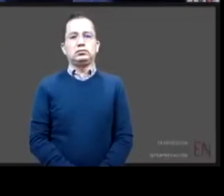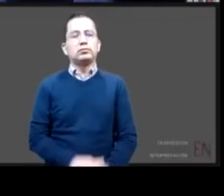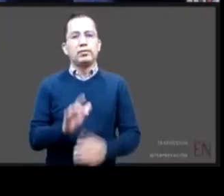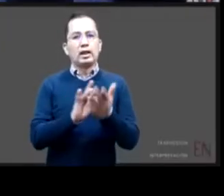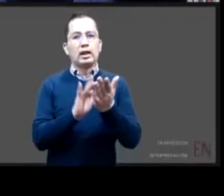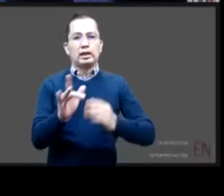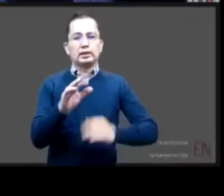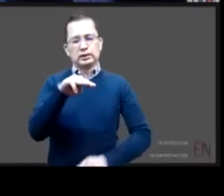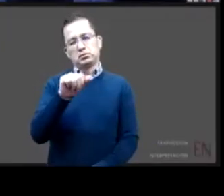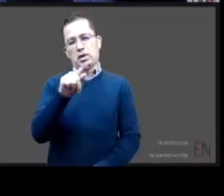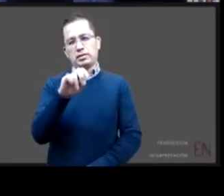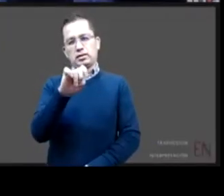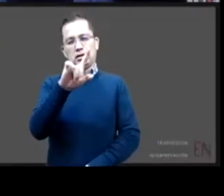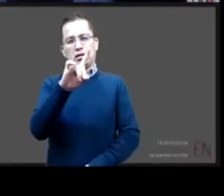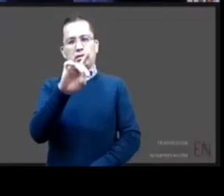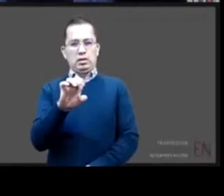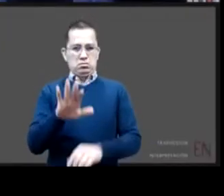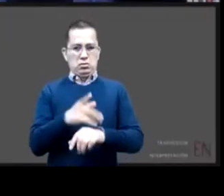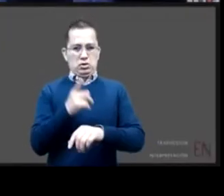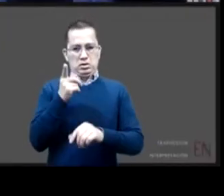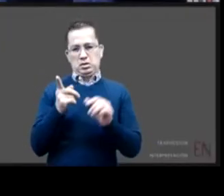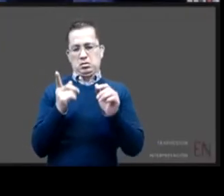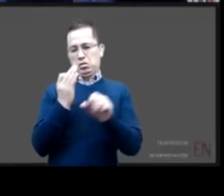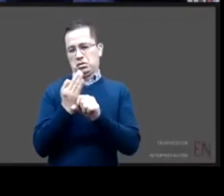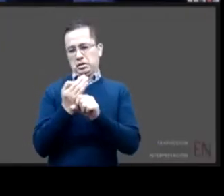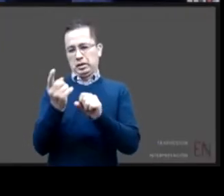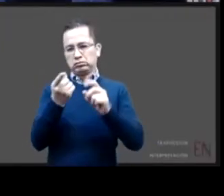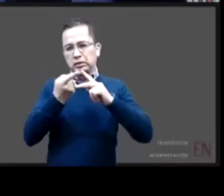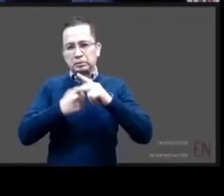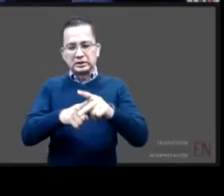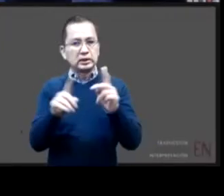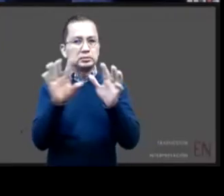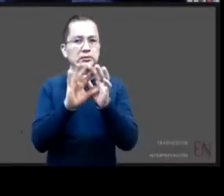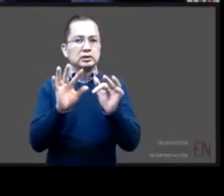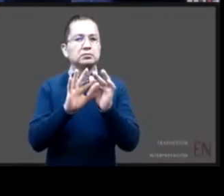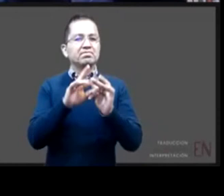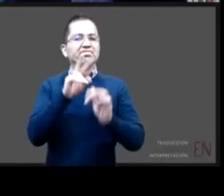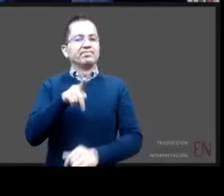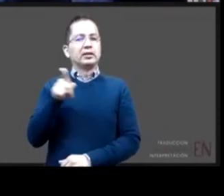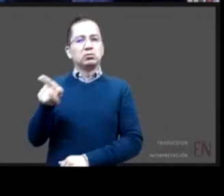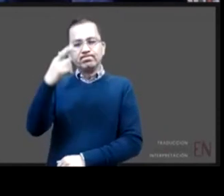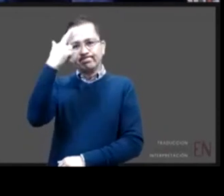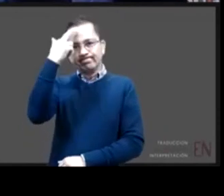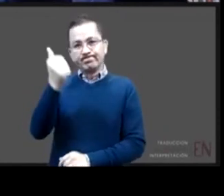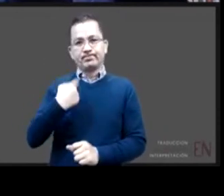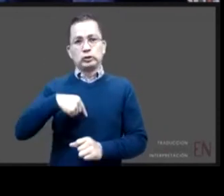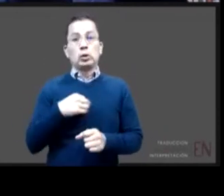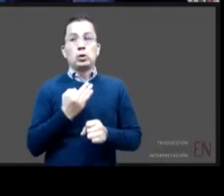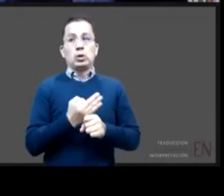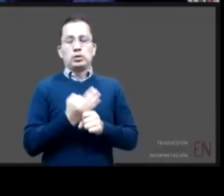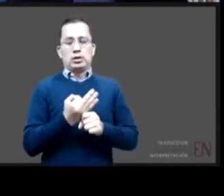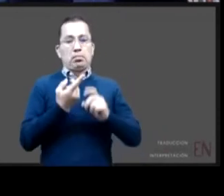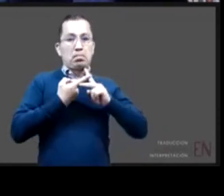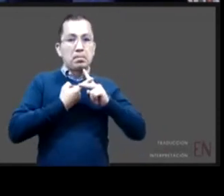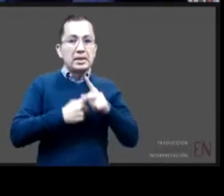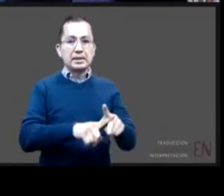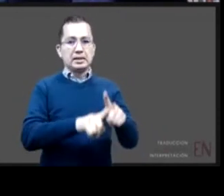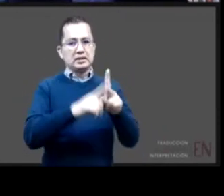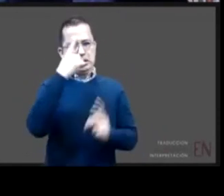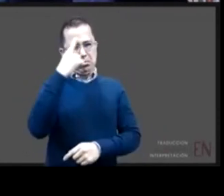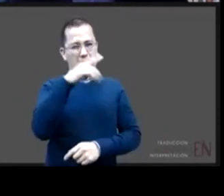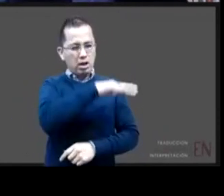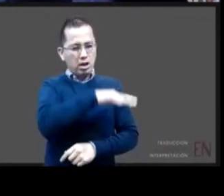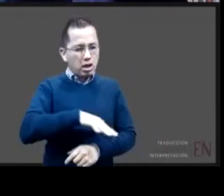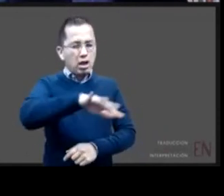formal de estos programas de familia de acogida. Pero nuestro país tiene una experiencia histórica de